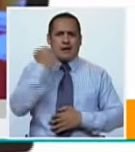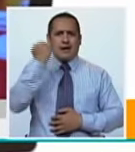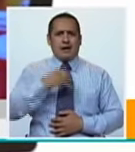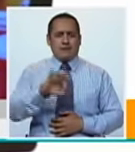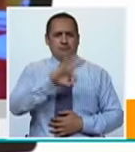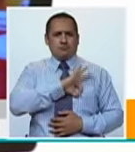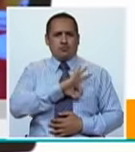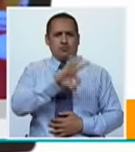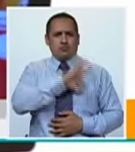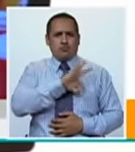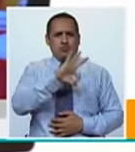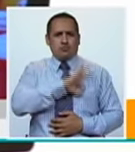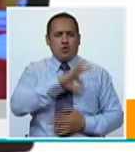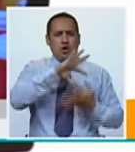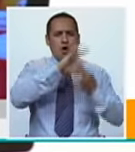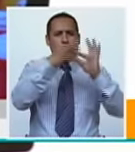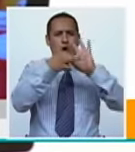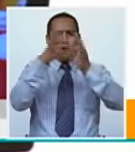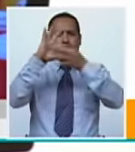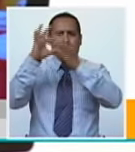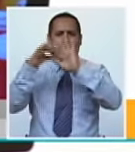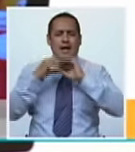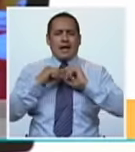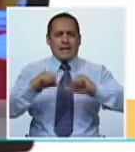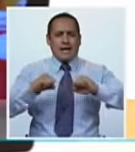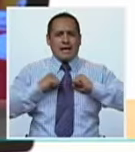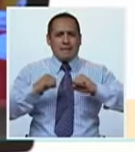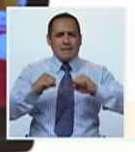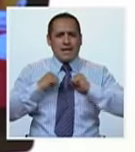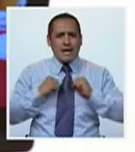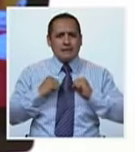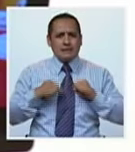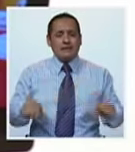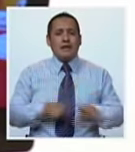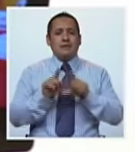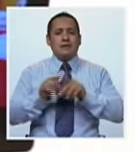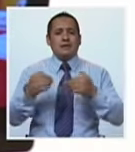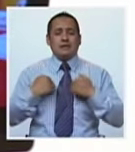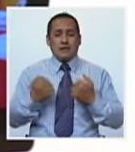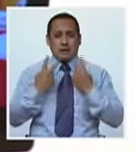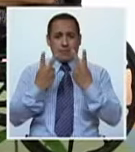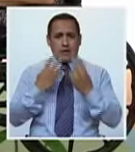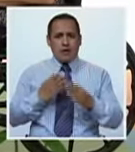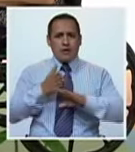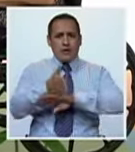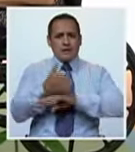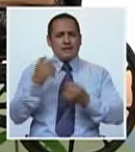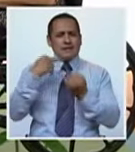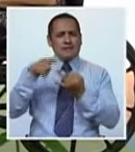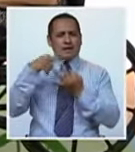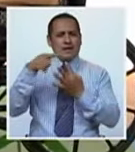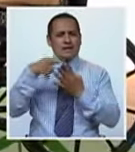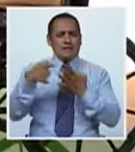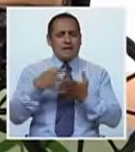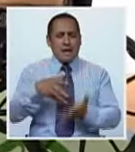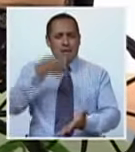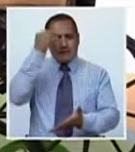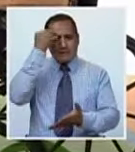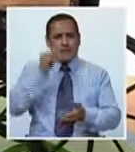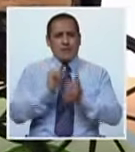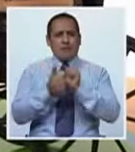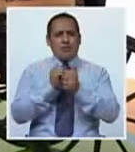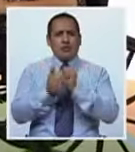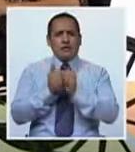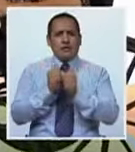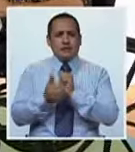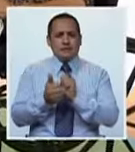ganan medallas en las olimpiadas, en gimnasia. Tenemos chicos que han incursionado en una serie de disciplinas